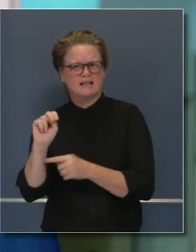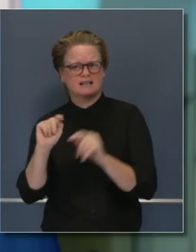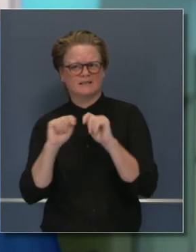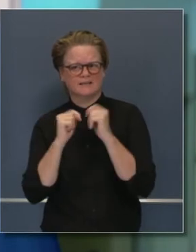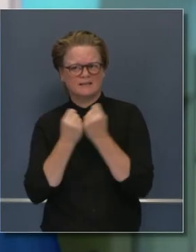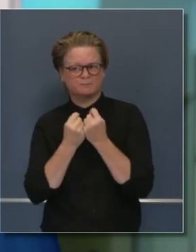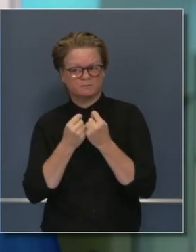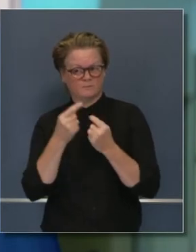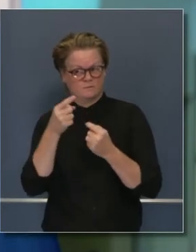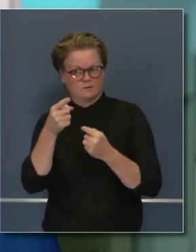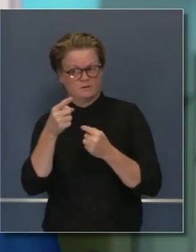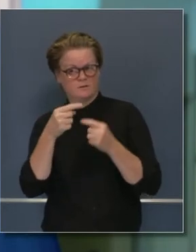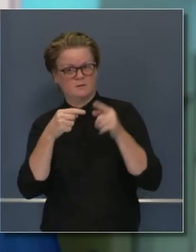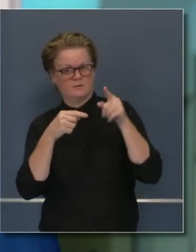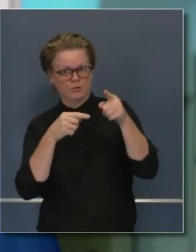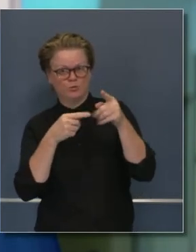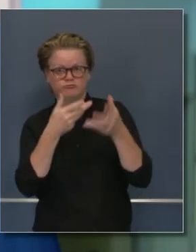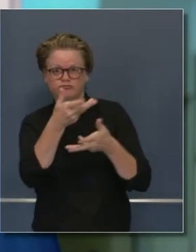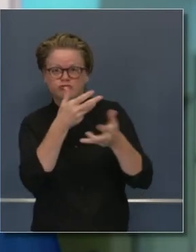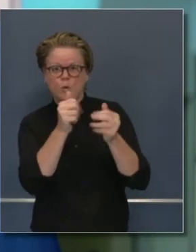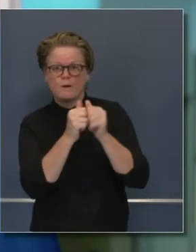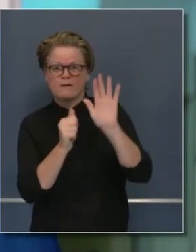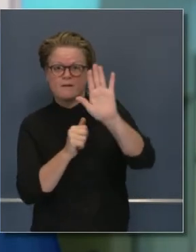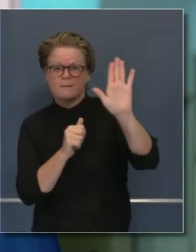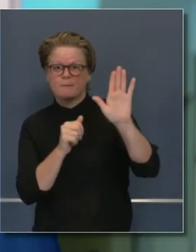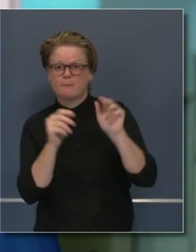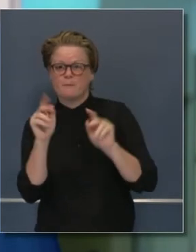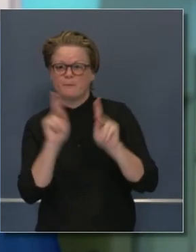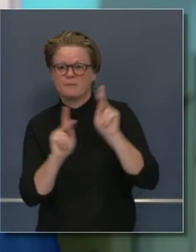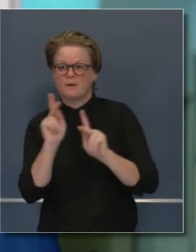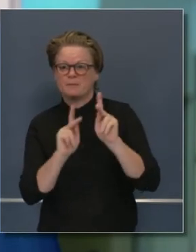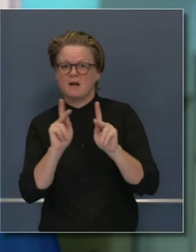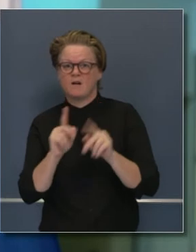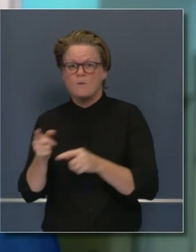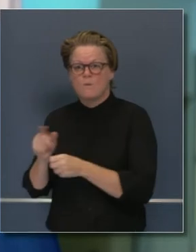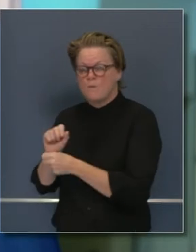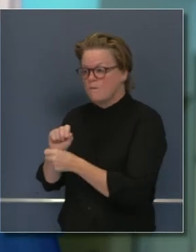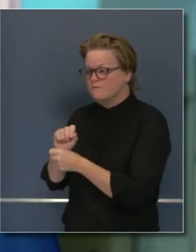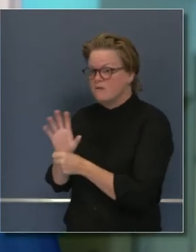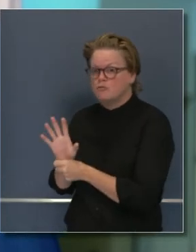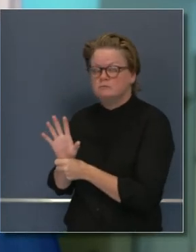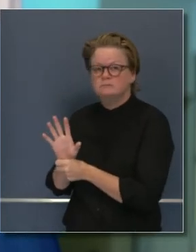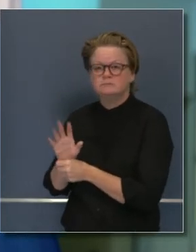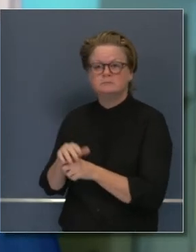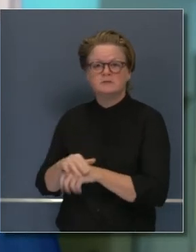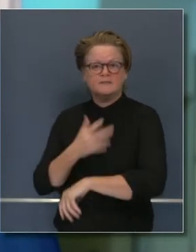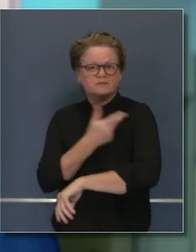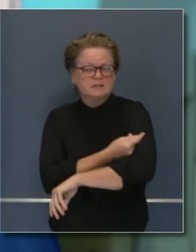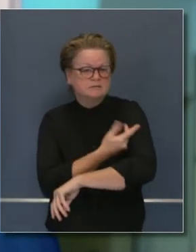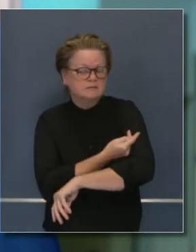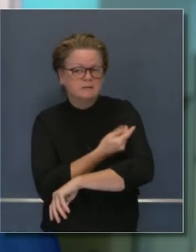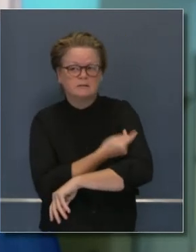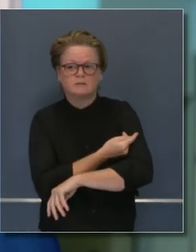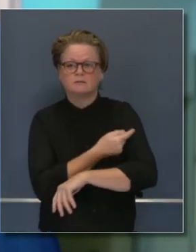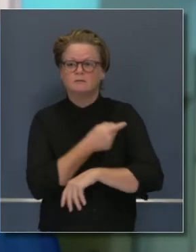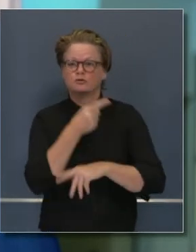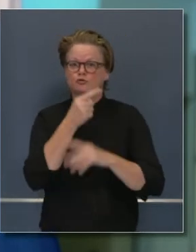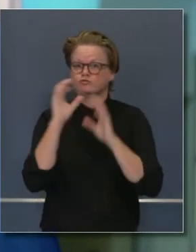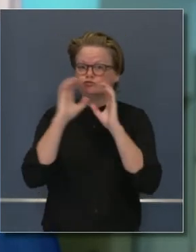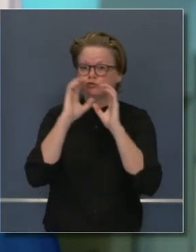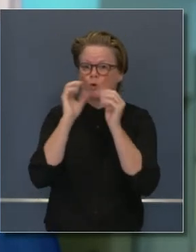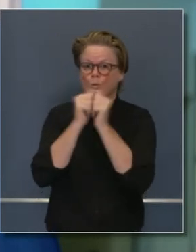los estímulos. ¿Ha hablado directamente con el personal de Biden en cuanto a COVID, la distribución